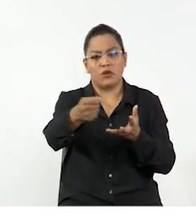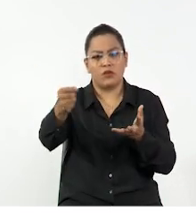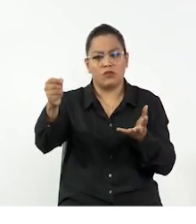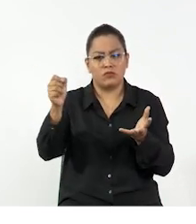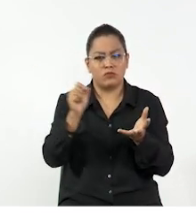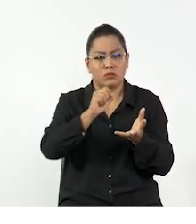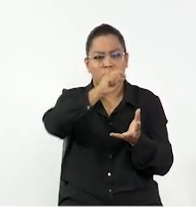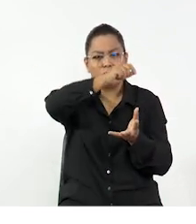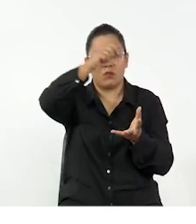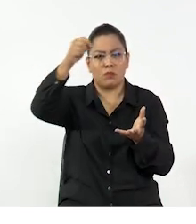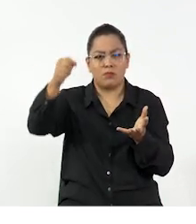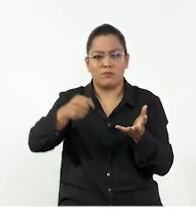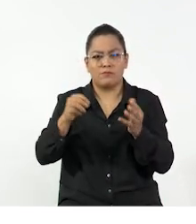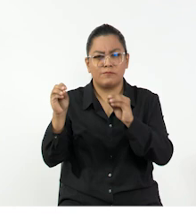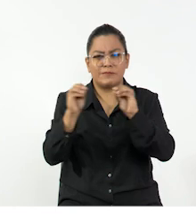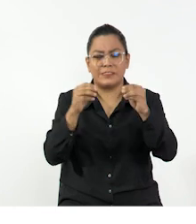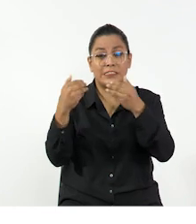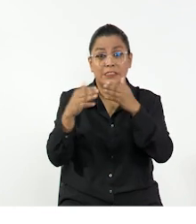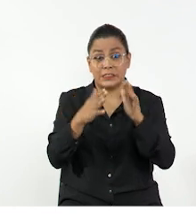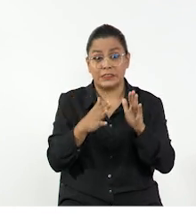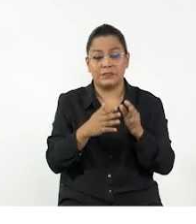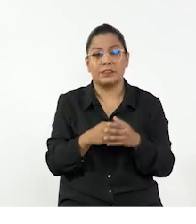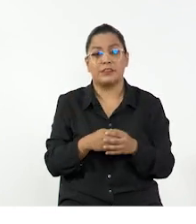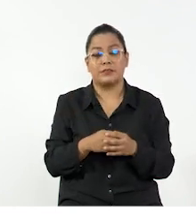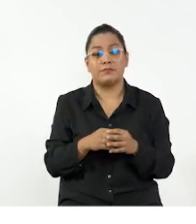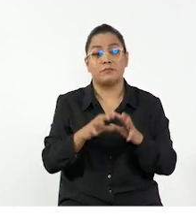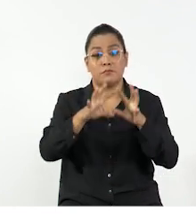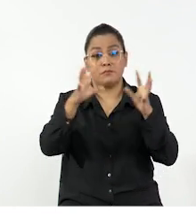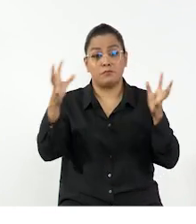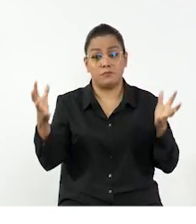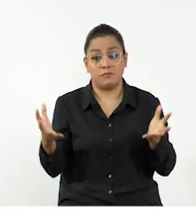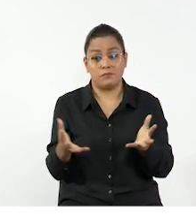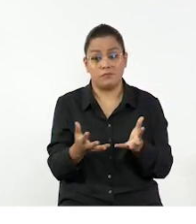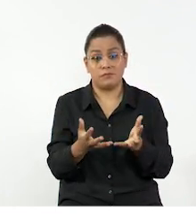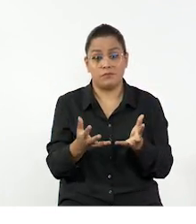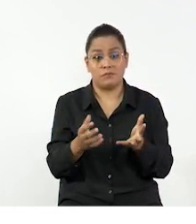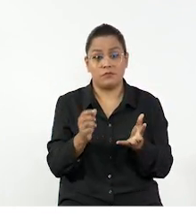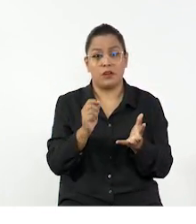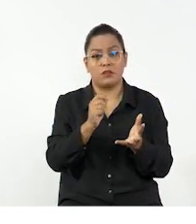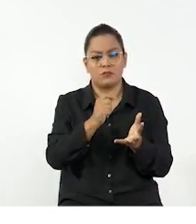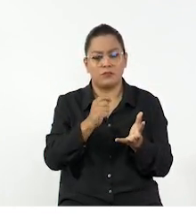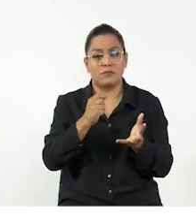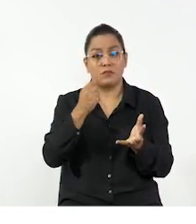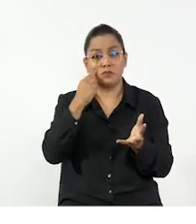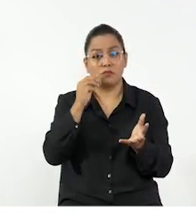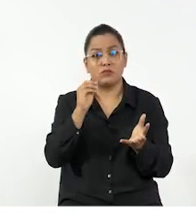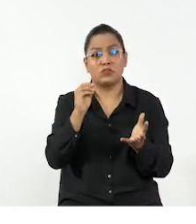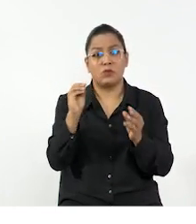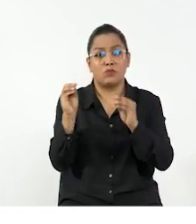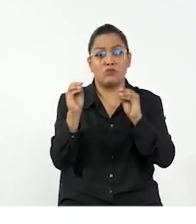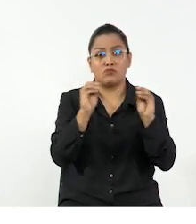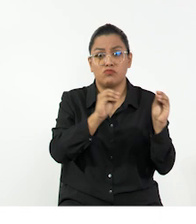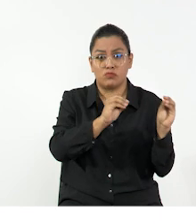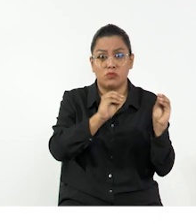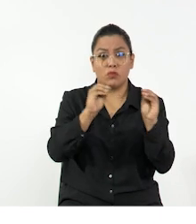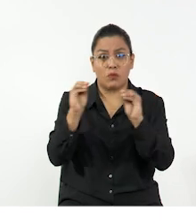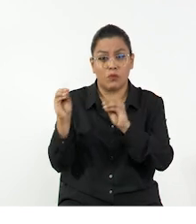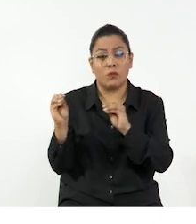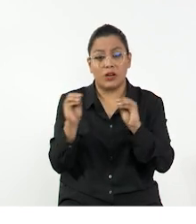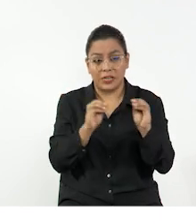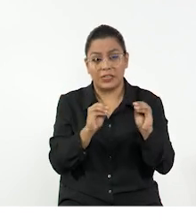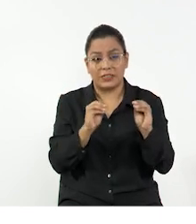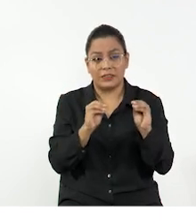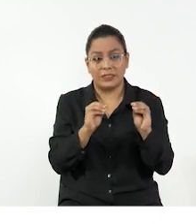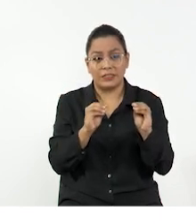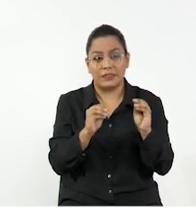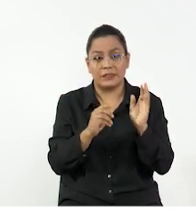que podemos asociarlo con el giro de un cuerpo o un objeto. Por ejemplo, la Tierra es capaz de rotar en un eje ubicado en su centro, pero